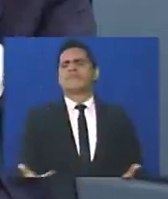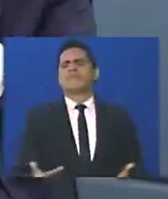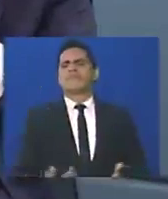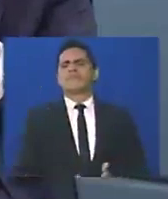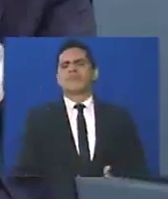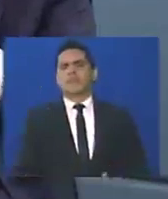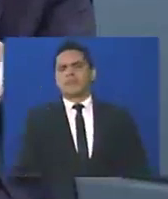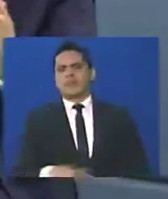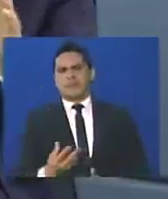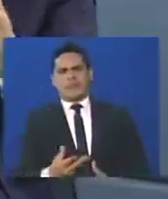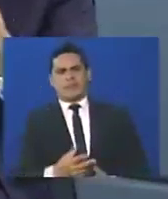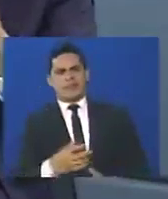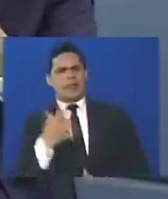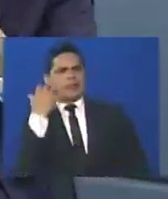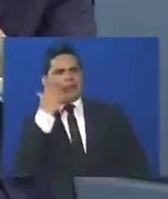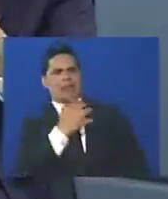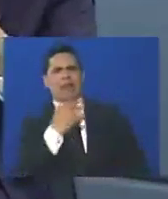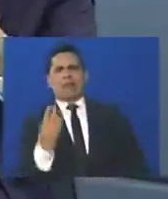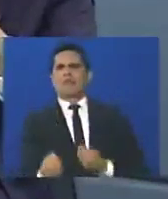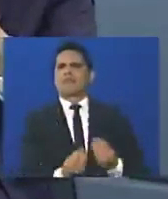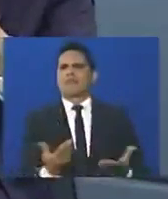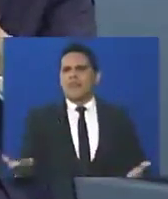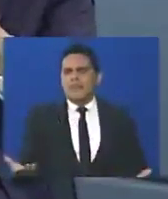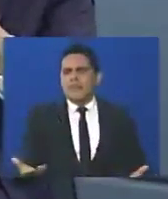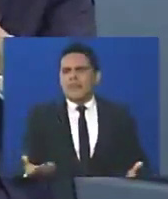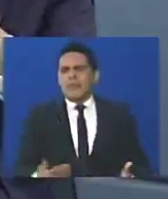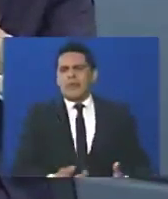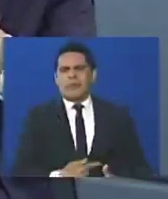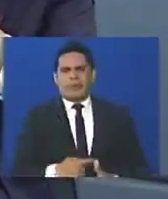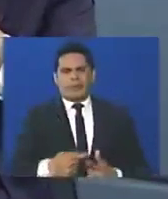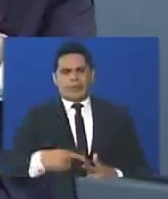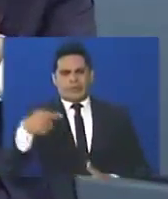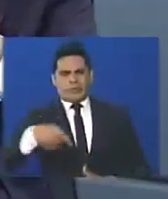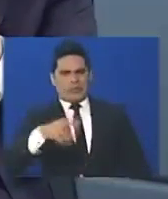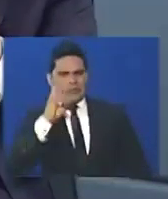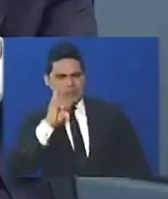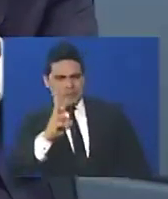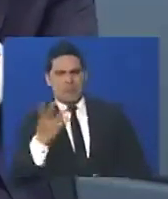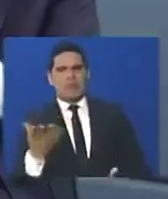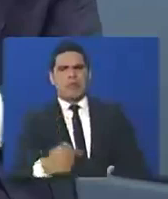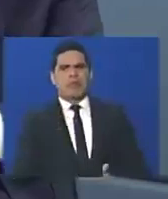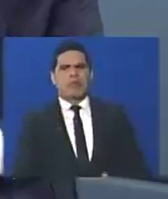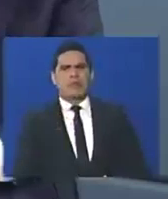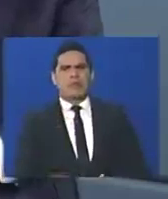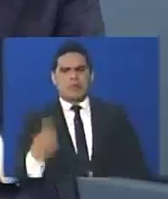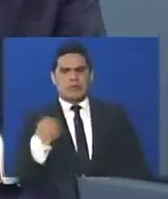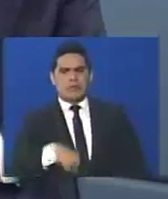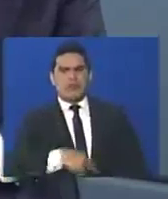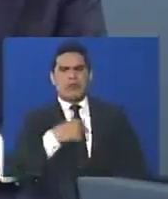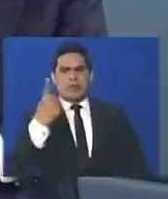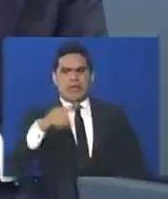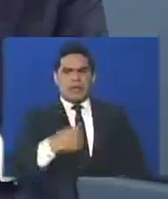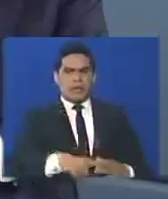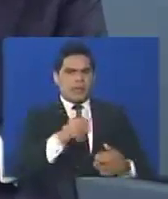más enrarecidas, en que justamente quienes están, a quienes tenemos que someter, a quienes tenemos